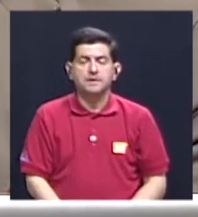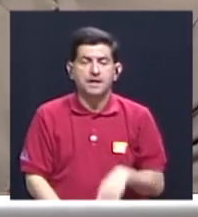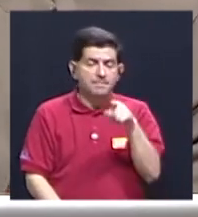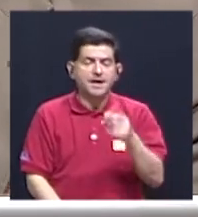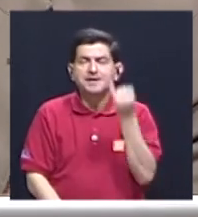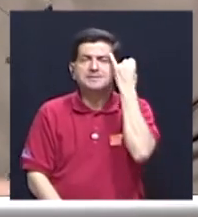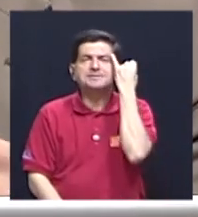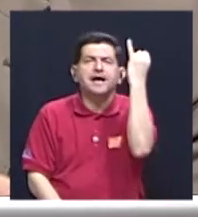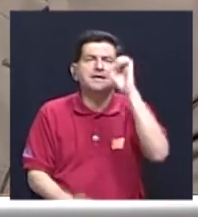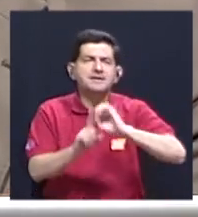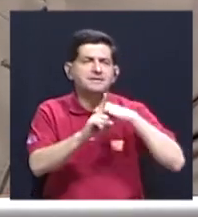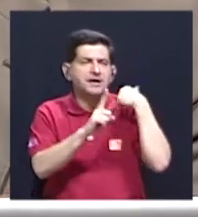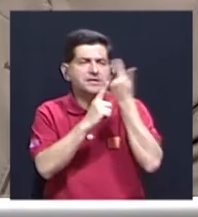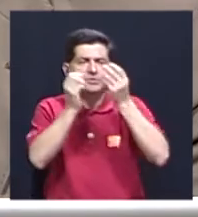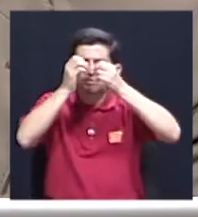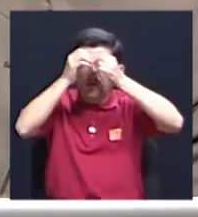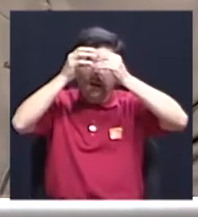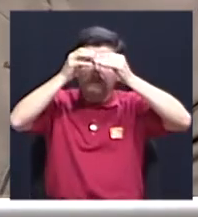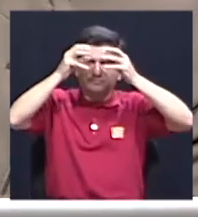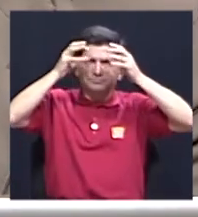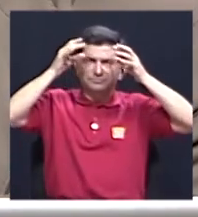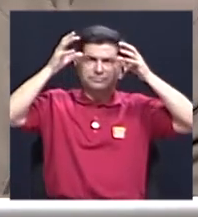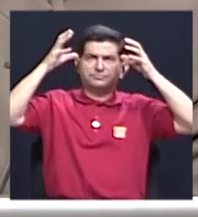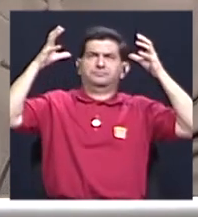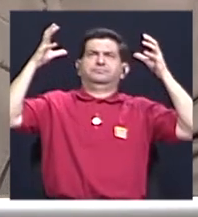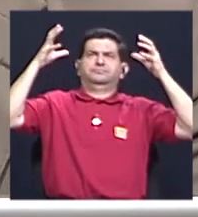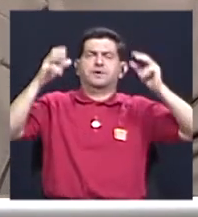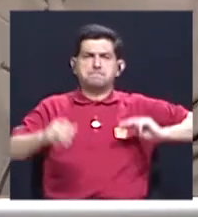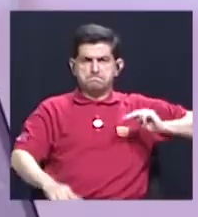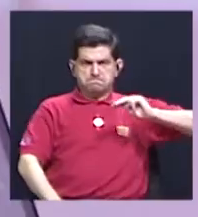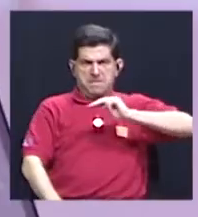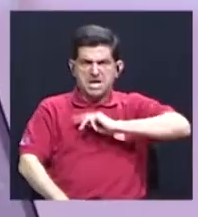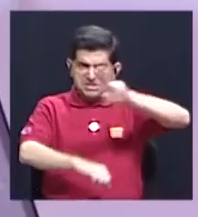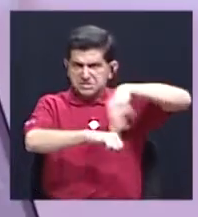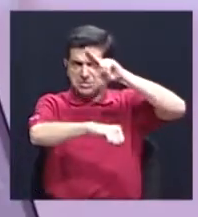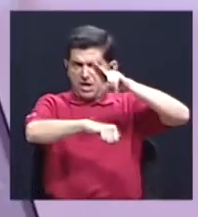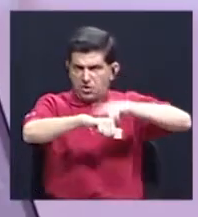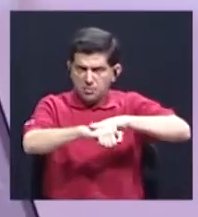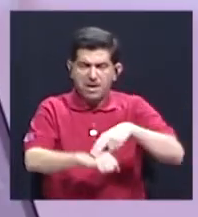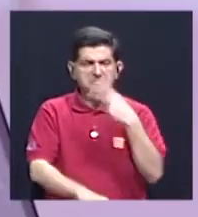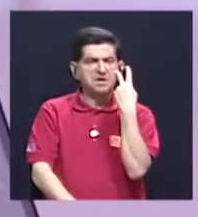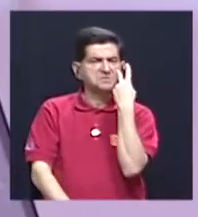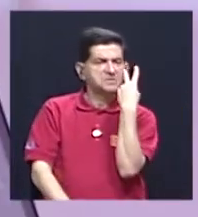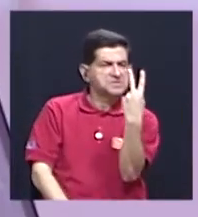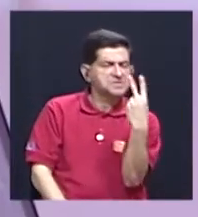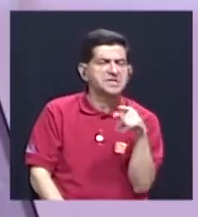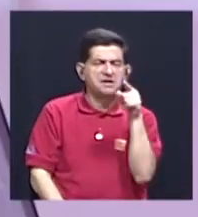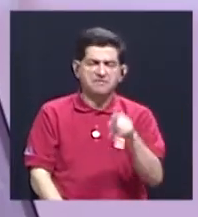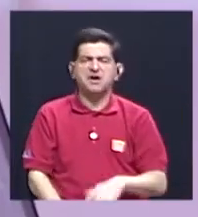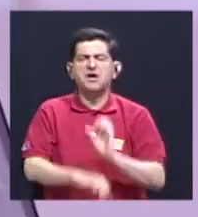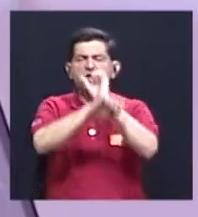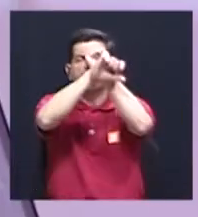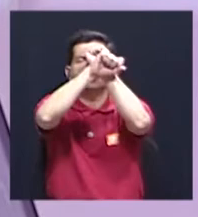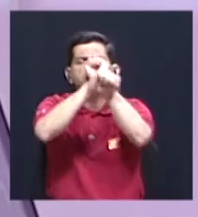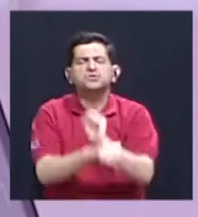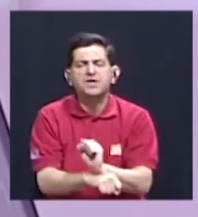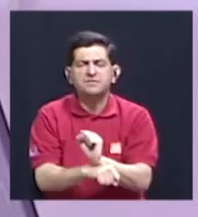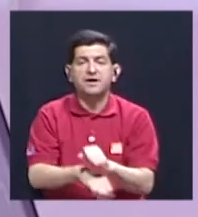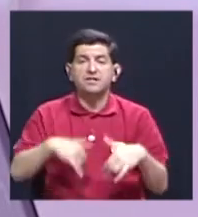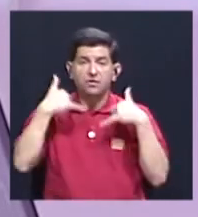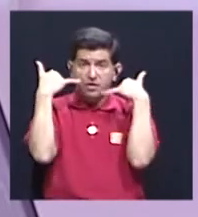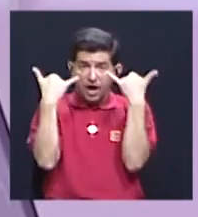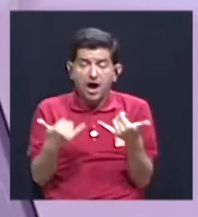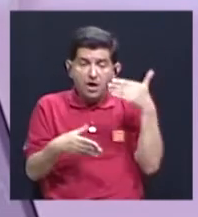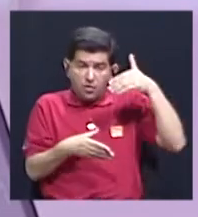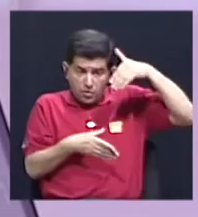imaginario social comprendido desde un Ministerio que normalmente ha sido visto desde una perspectiva muy conservadora y que ahora